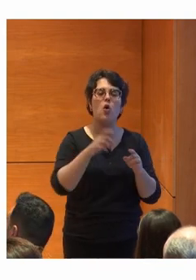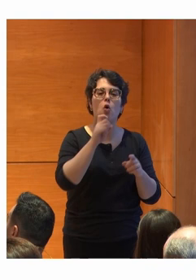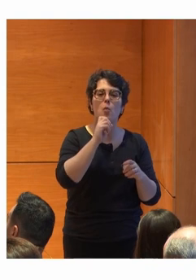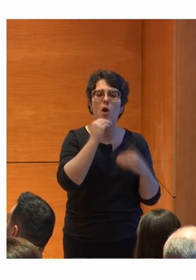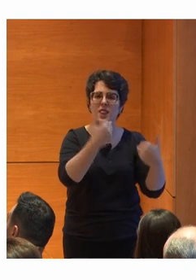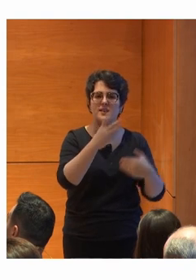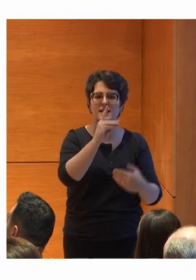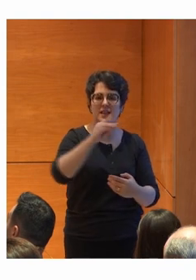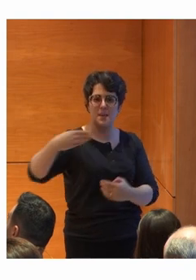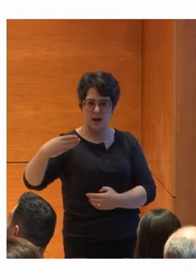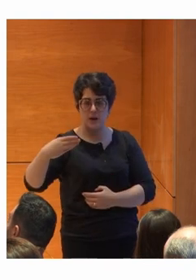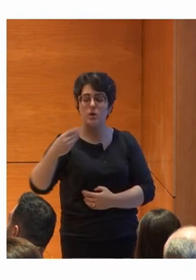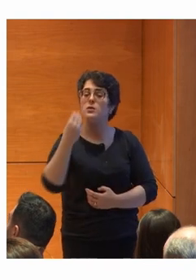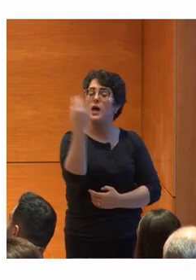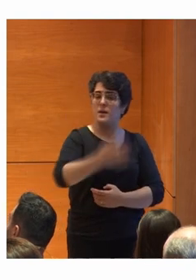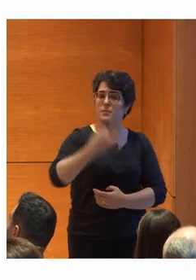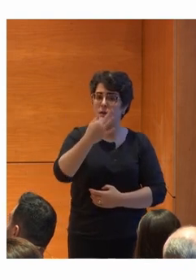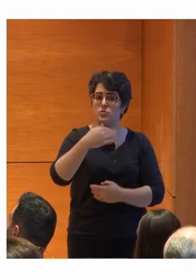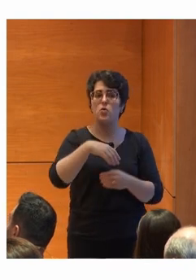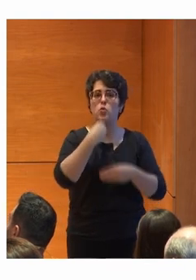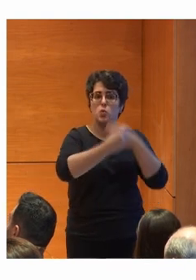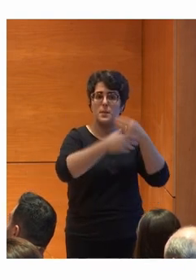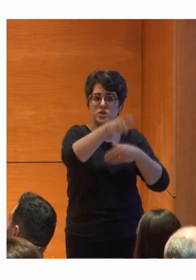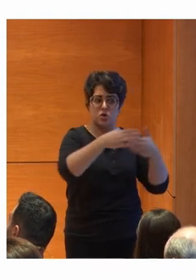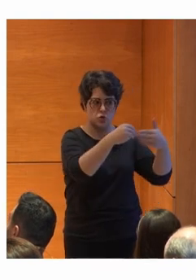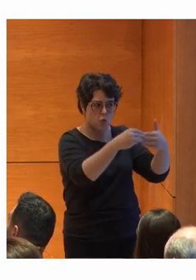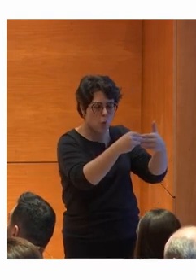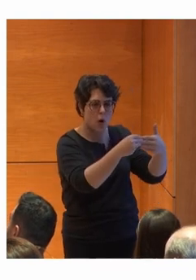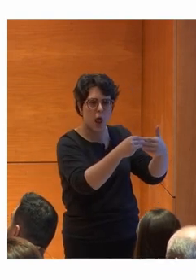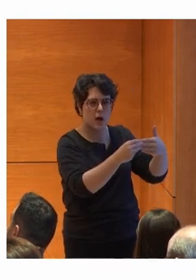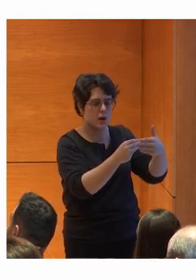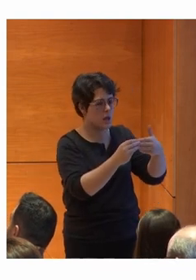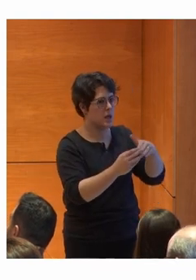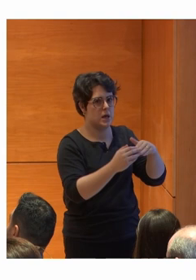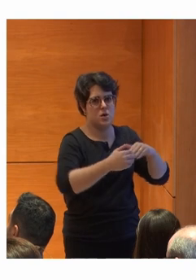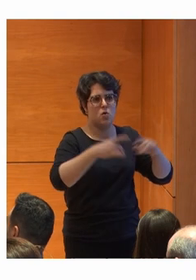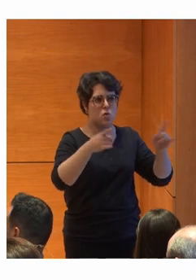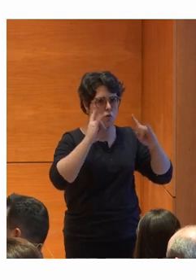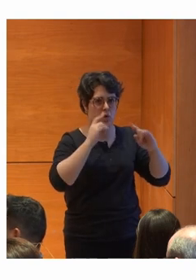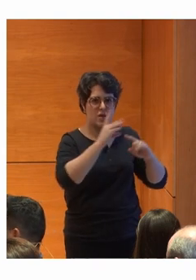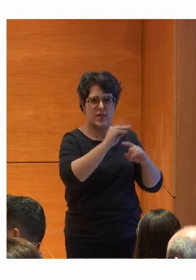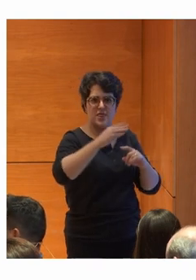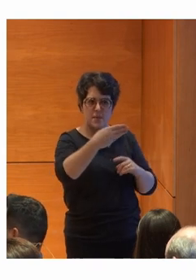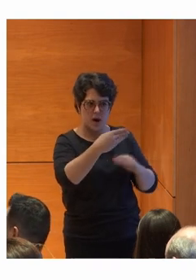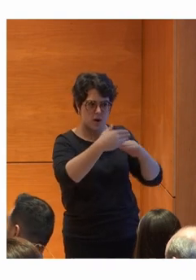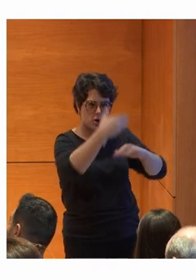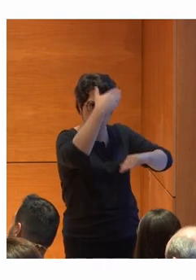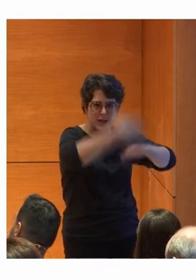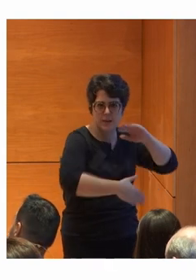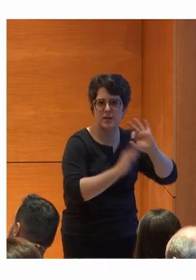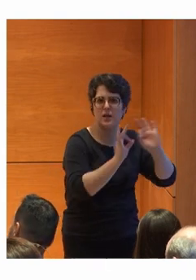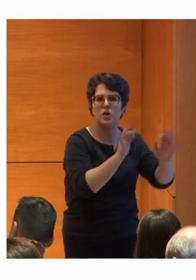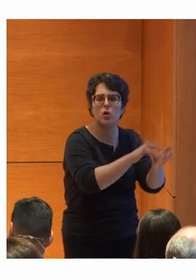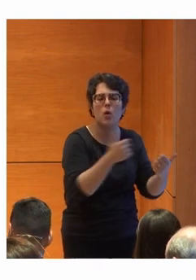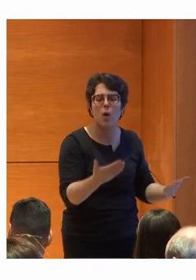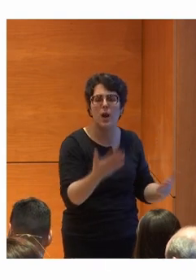Entonces, el usuario puede fijar cuál puede ser su límite máximo de decibelios permitido. Y lo que hace también